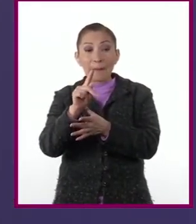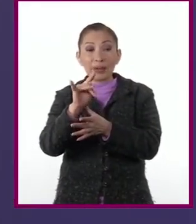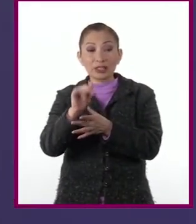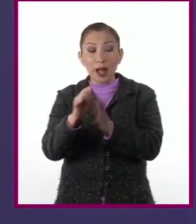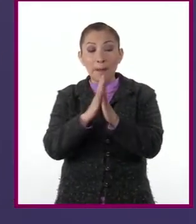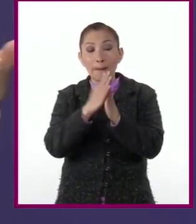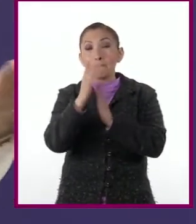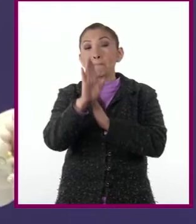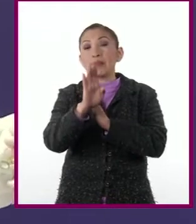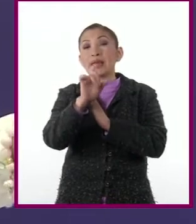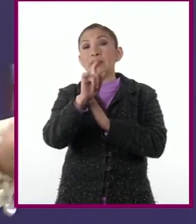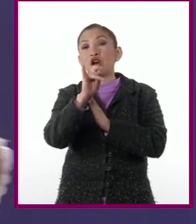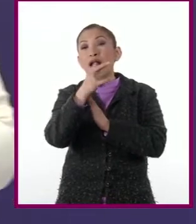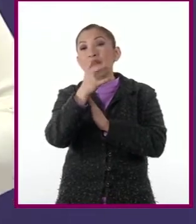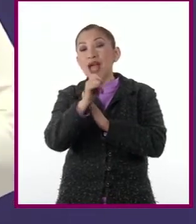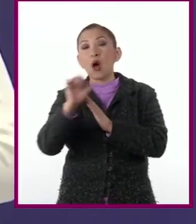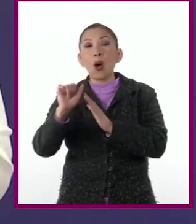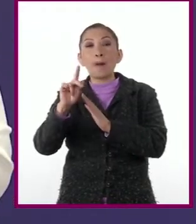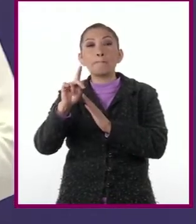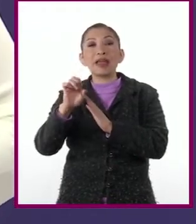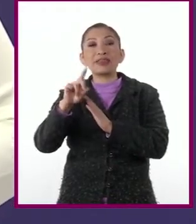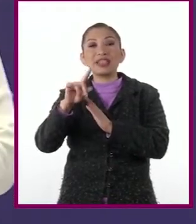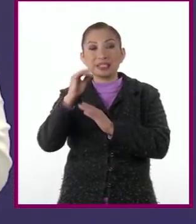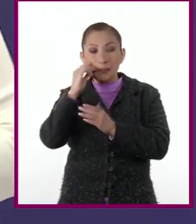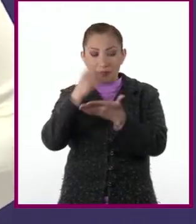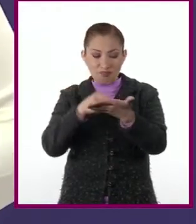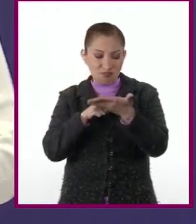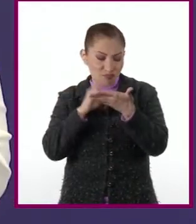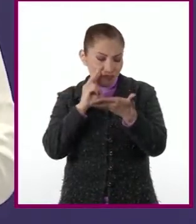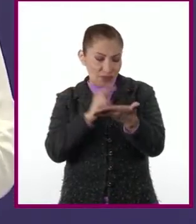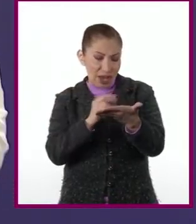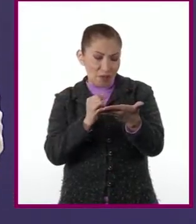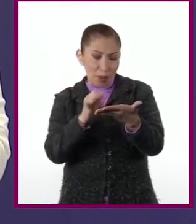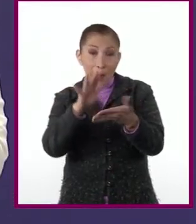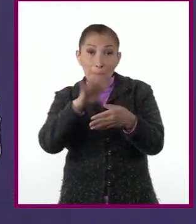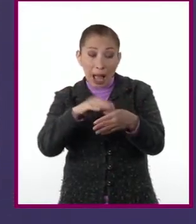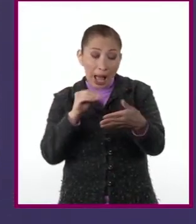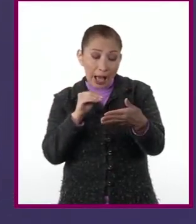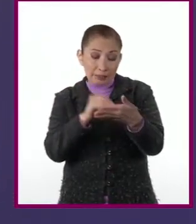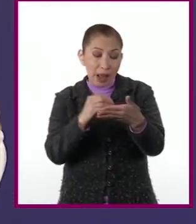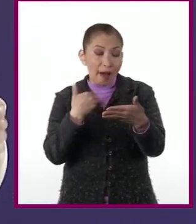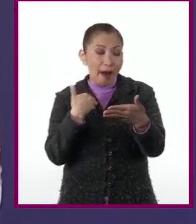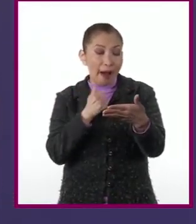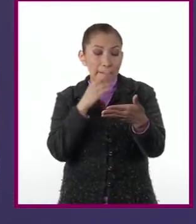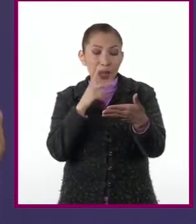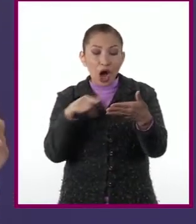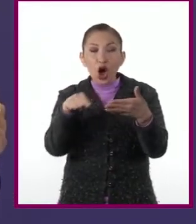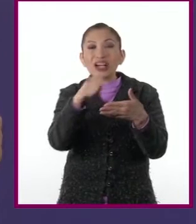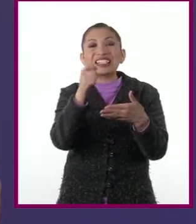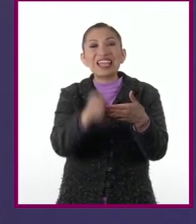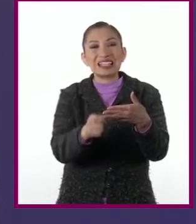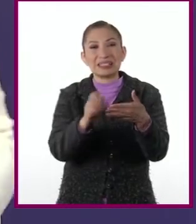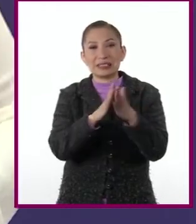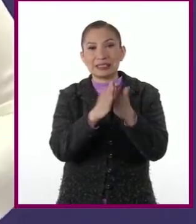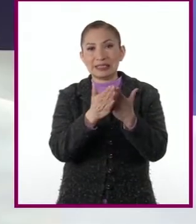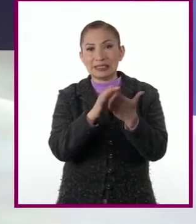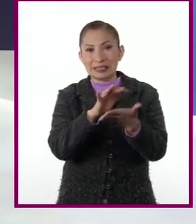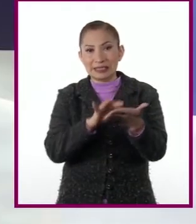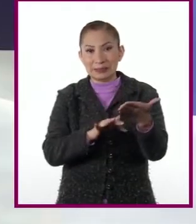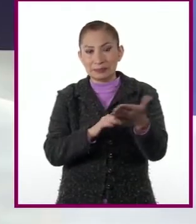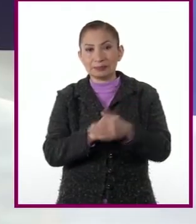bibliografía o los apéndices, que les darán información adicional para comprender mejor el sentido del texto.